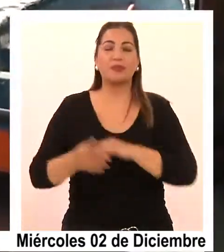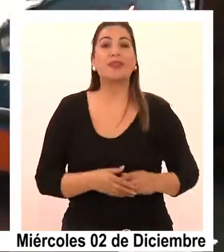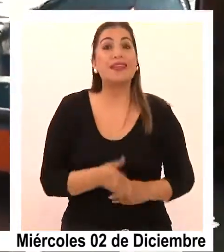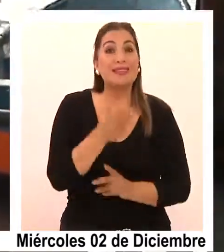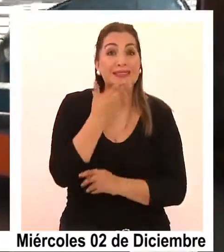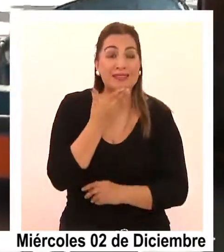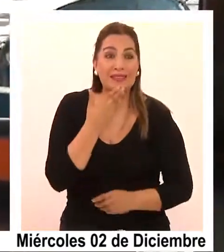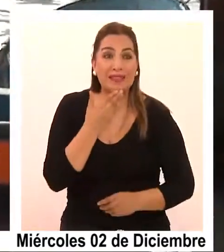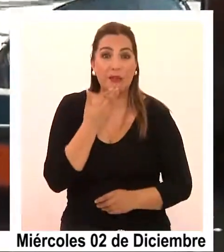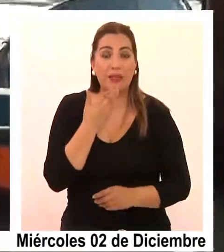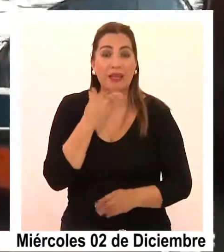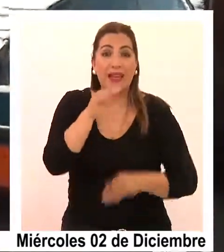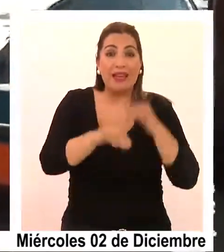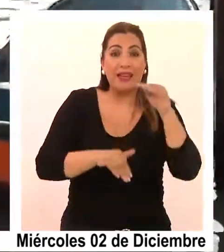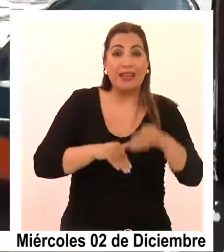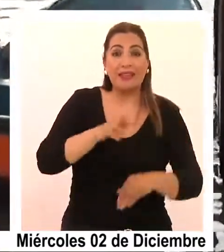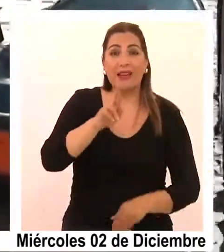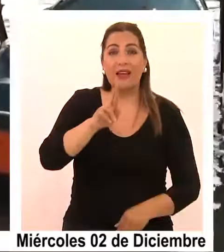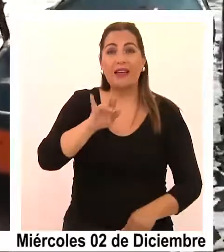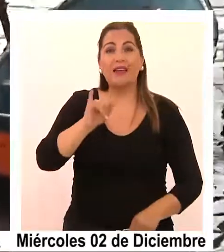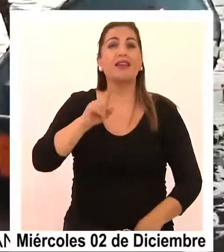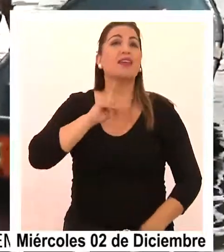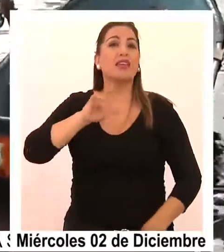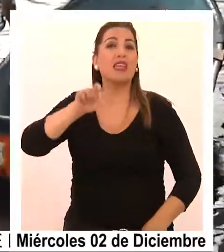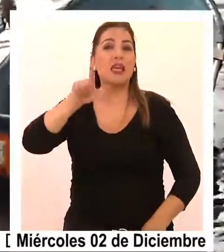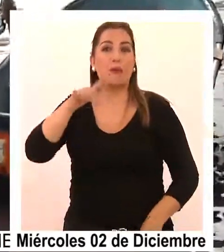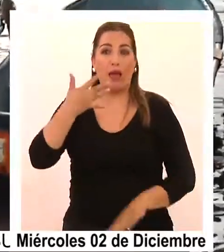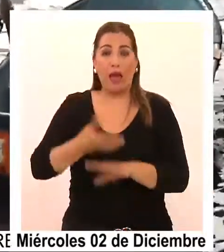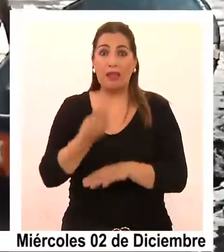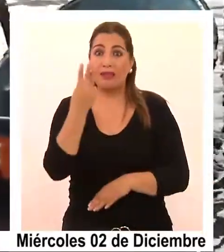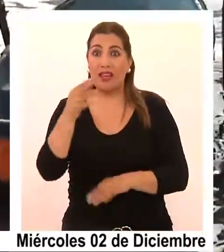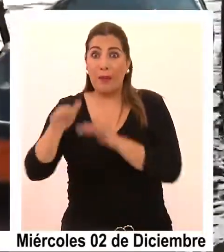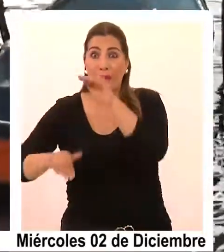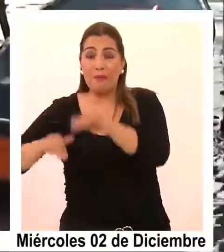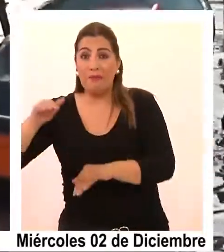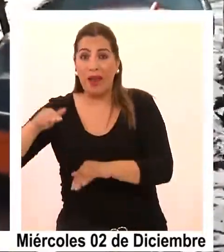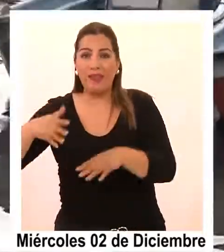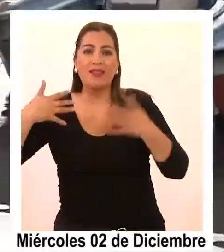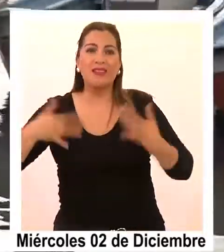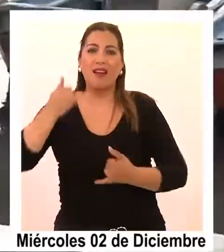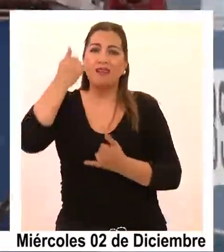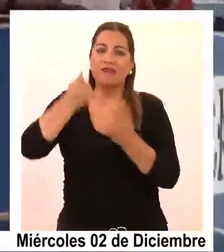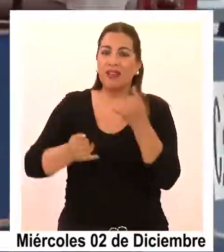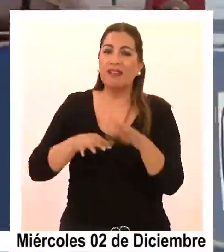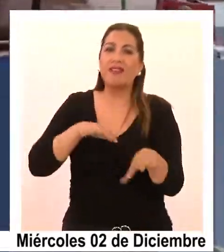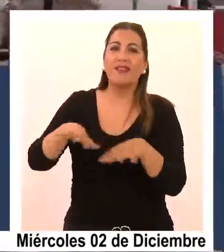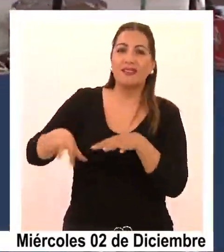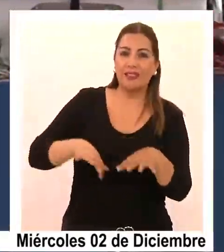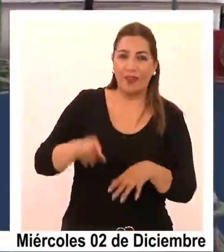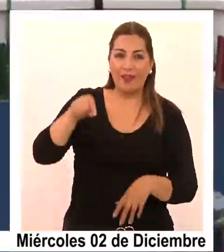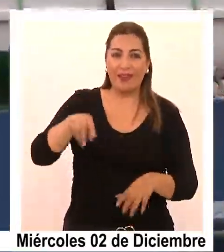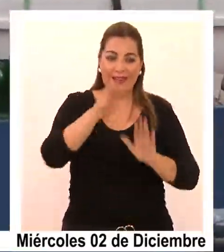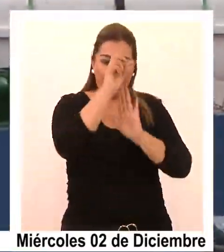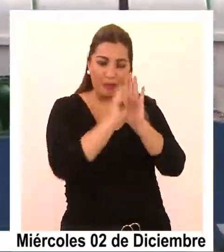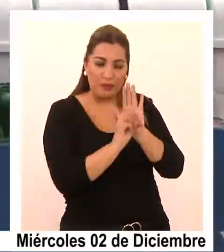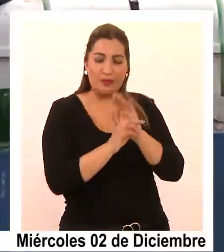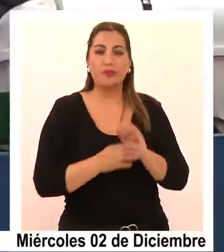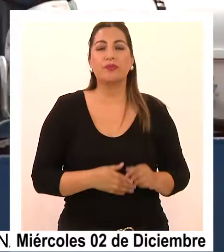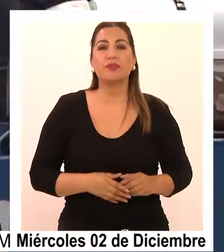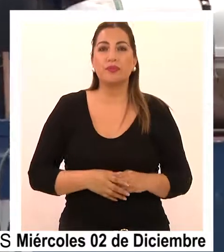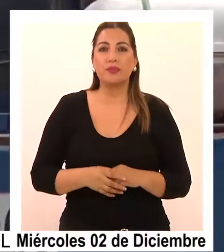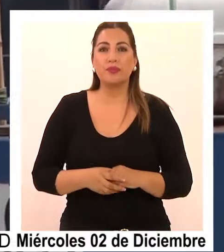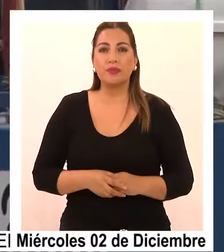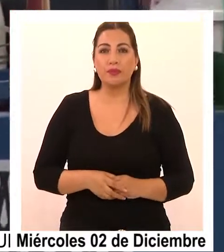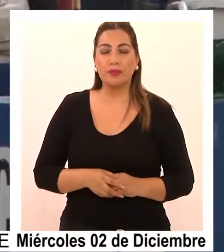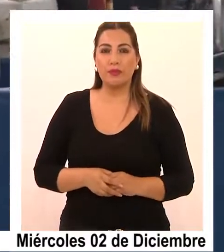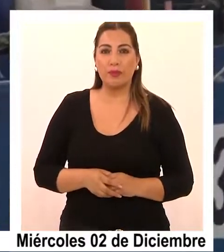Además de Caleta Riquelme hay otras tres en Chile que están finalizando sus actividades en el marco de este proyecto. Nos han